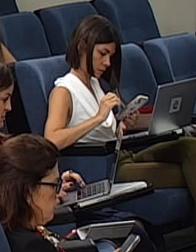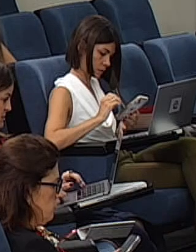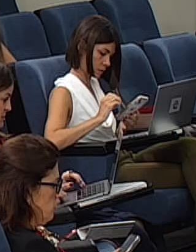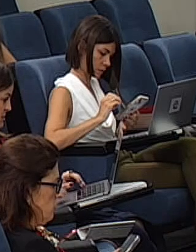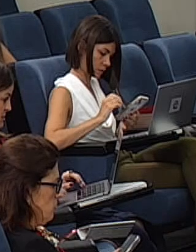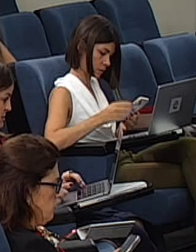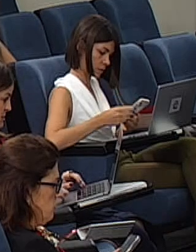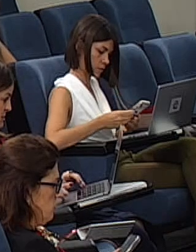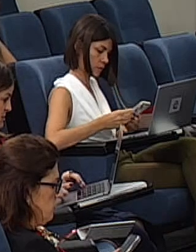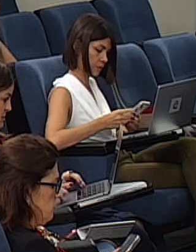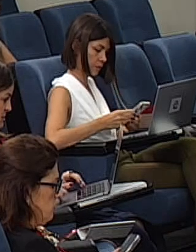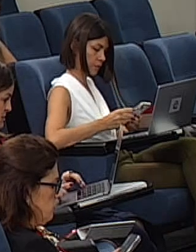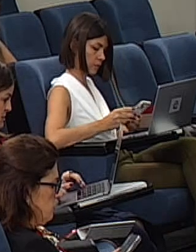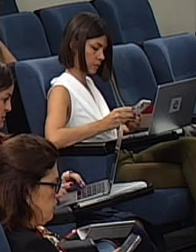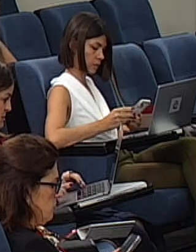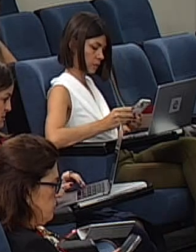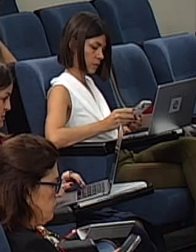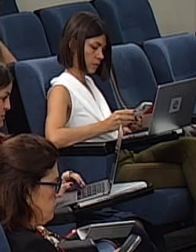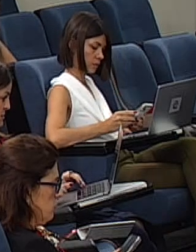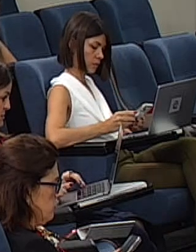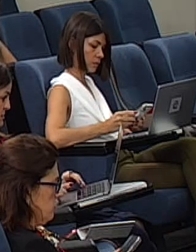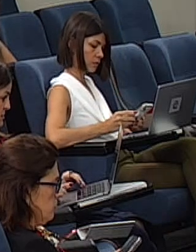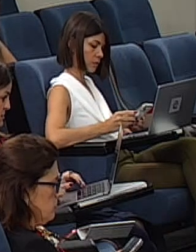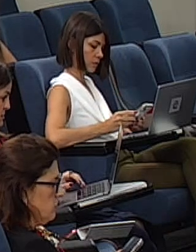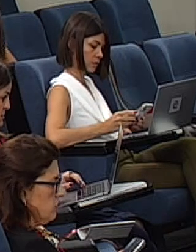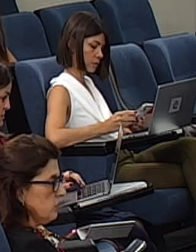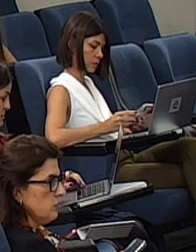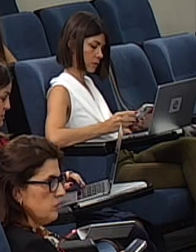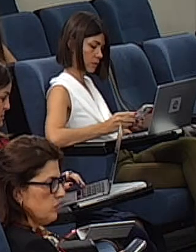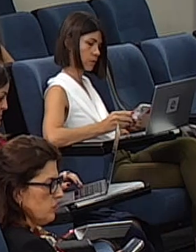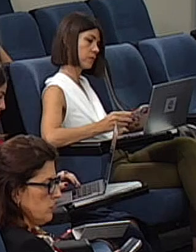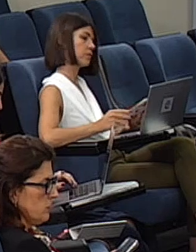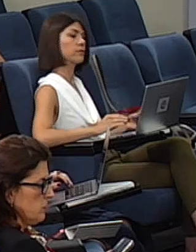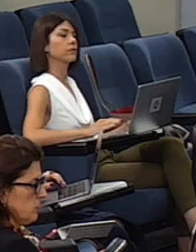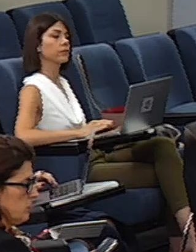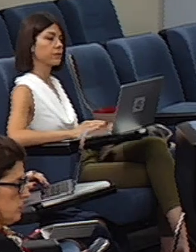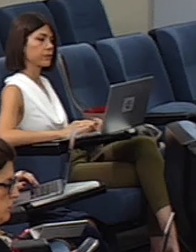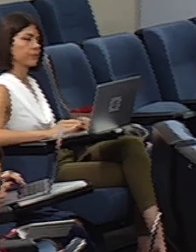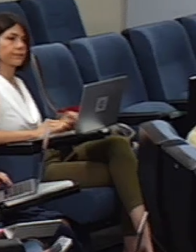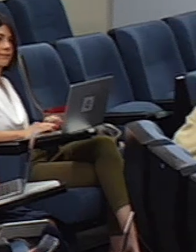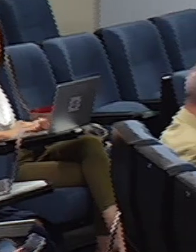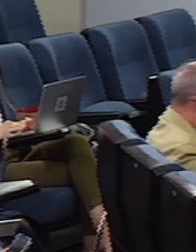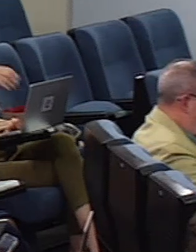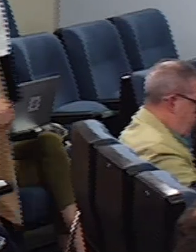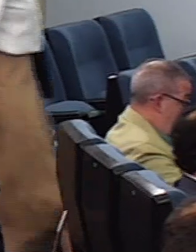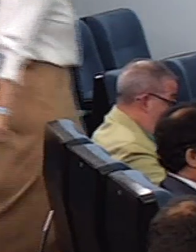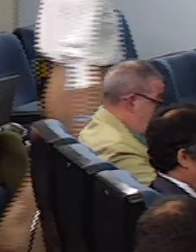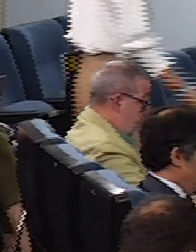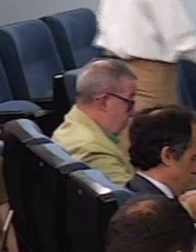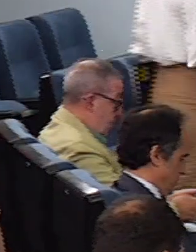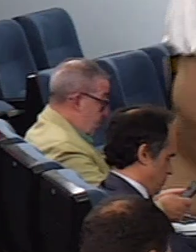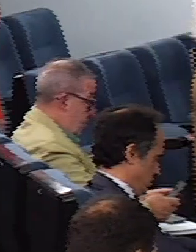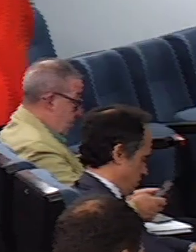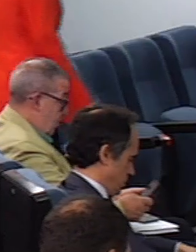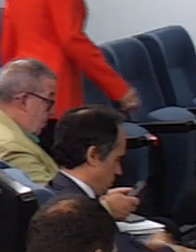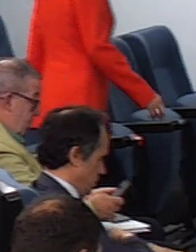Hoy hemos llevado al Consejo de Ministros diversas normas que son imprescindibles para reforzar y para ampliar nuestro sistema nacional de salud. Se